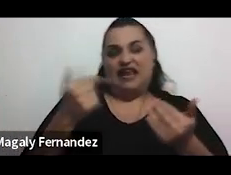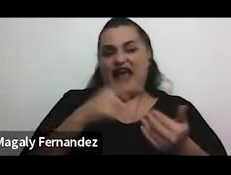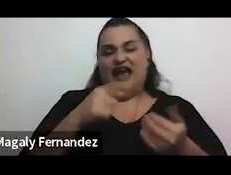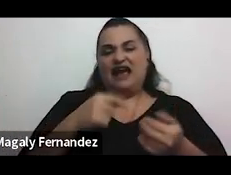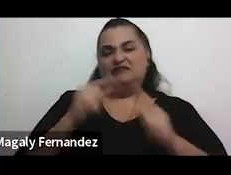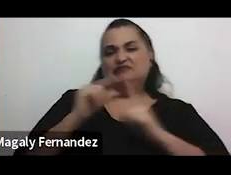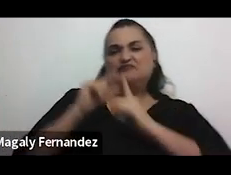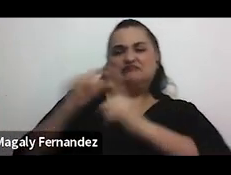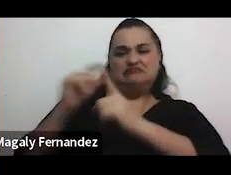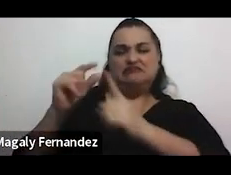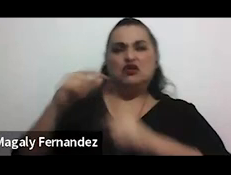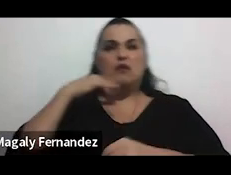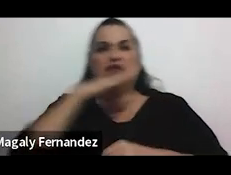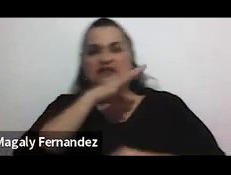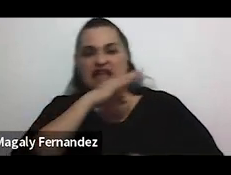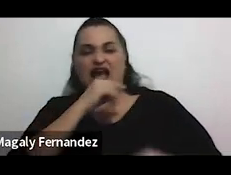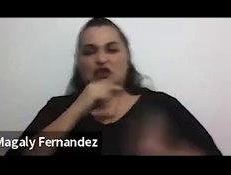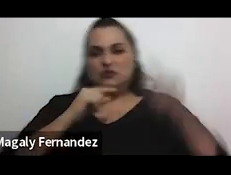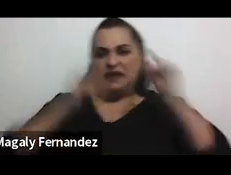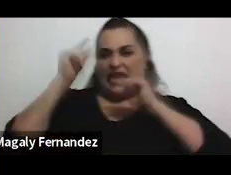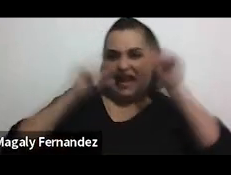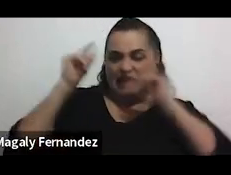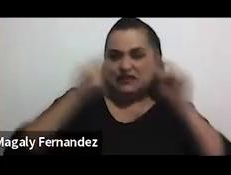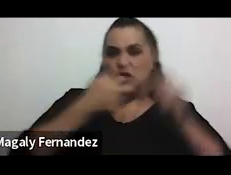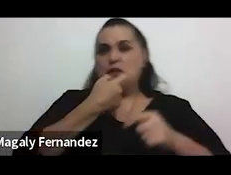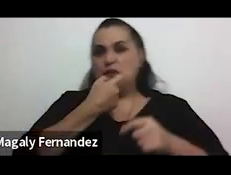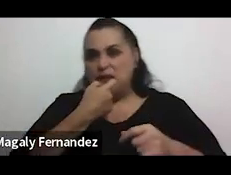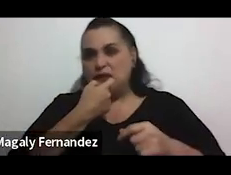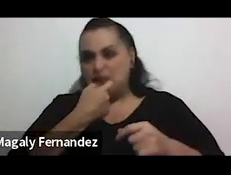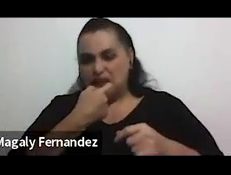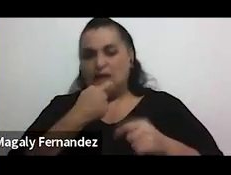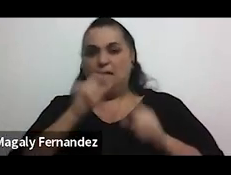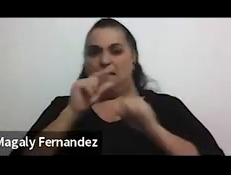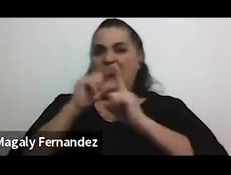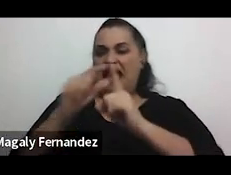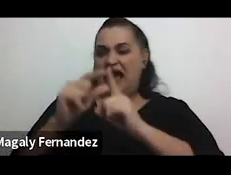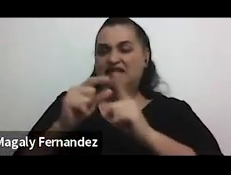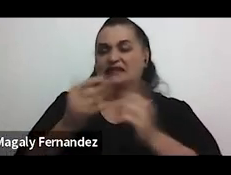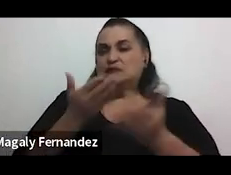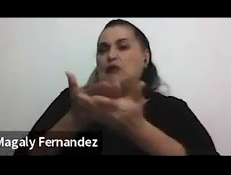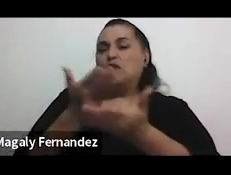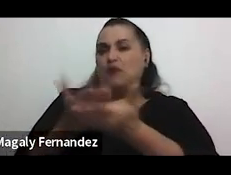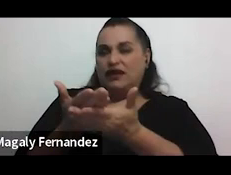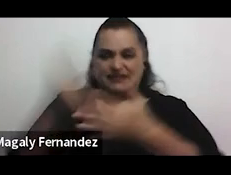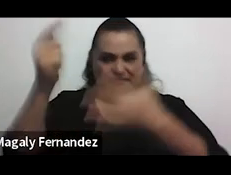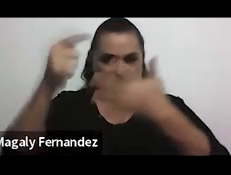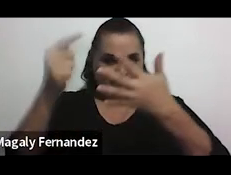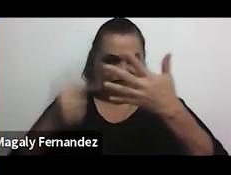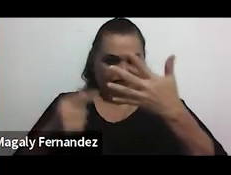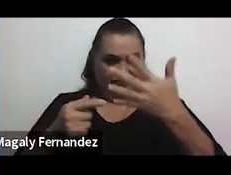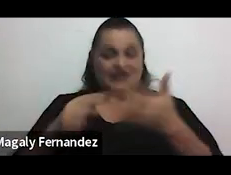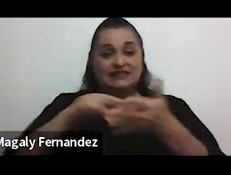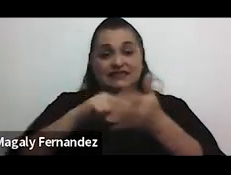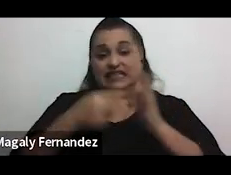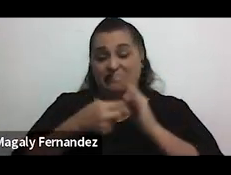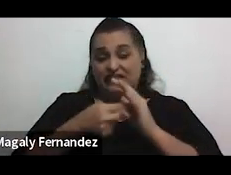ciertos comentarios o gestos obscenos, silbidos, palabras, insinuaciones, propuestas. Entonces, con esto me refiero a que hay